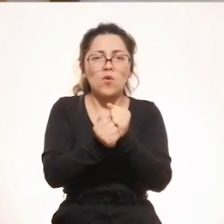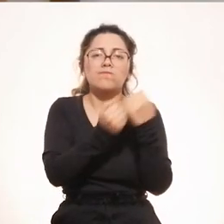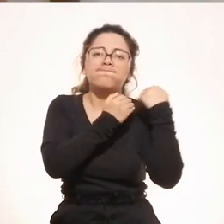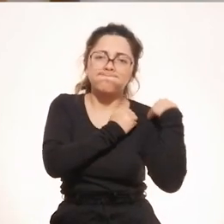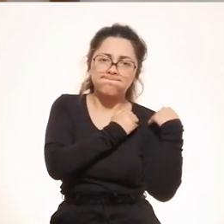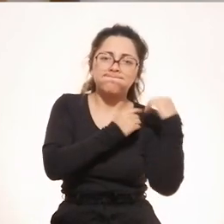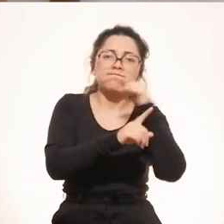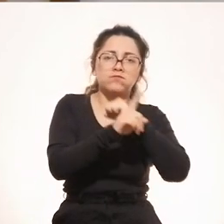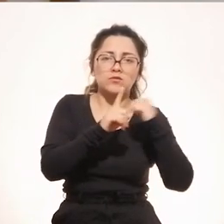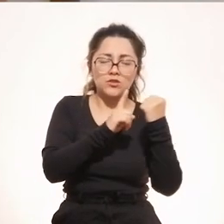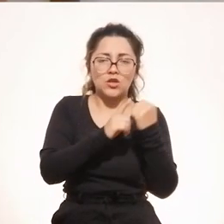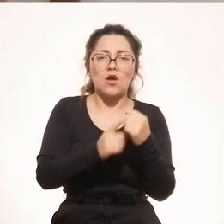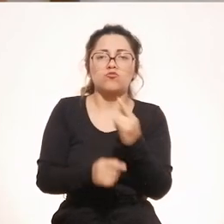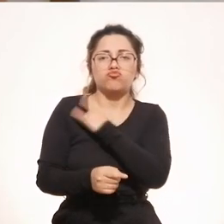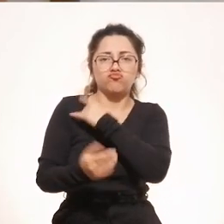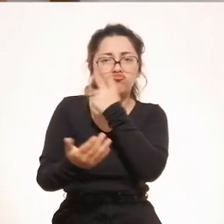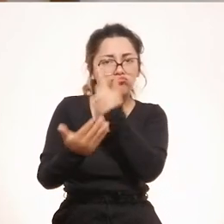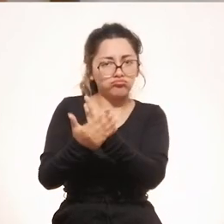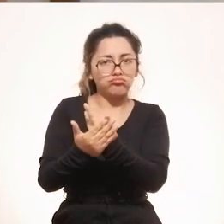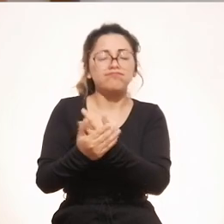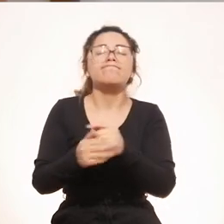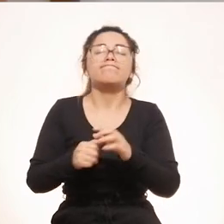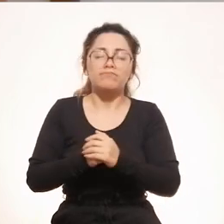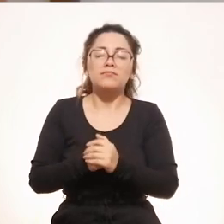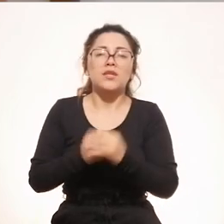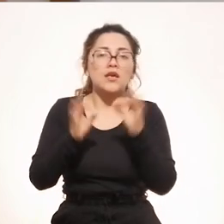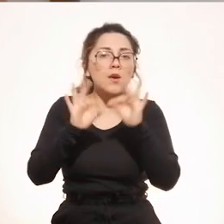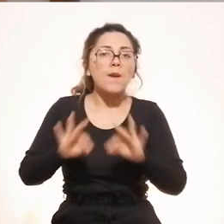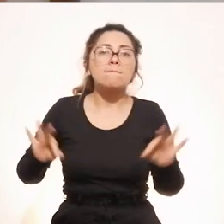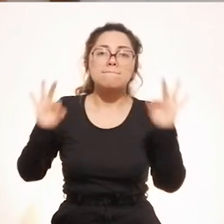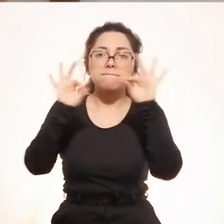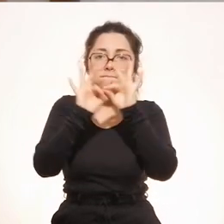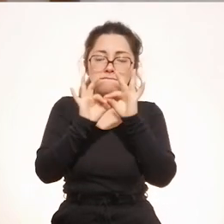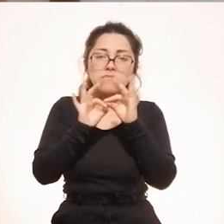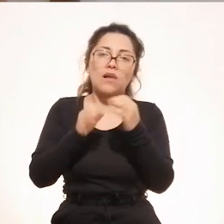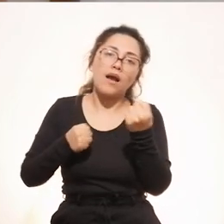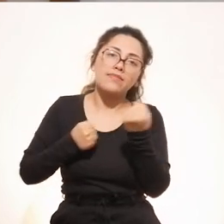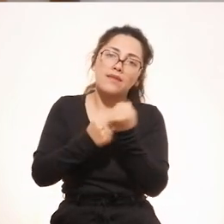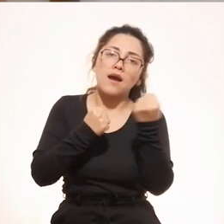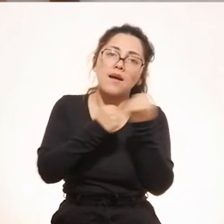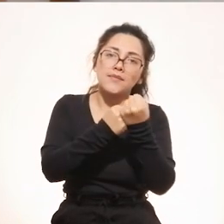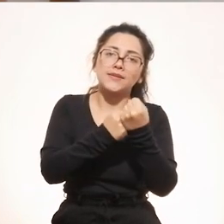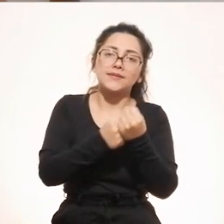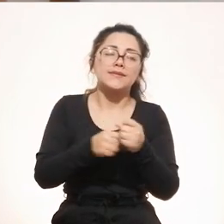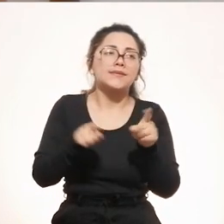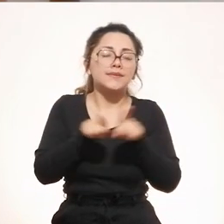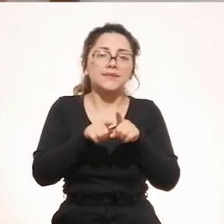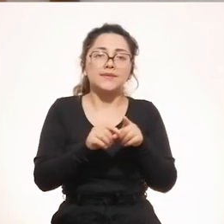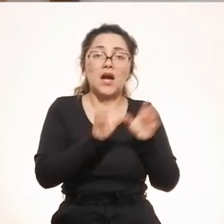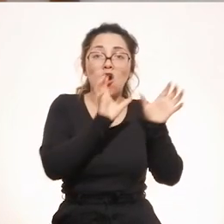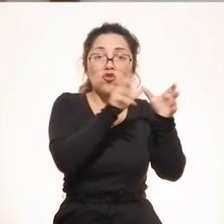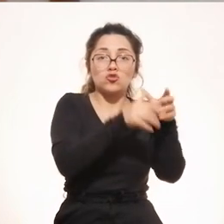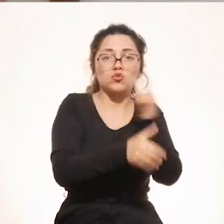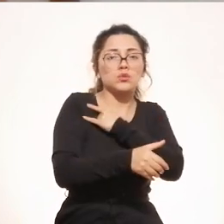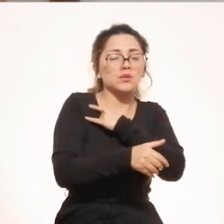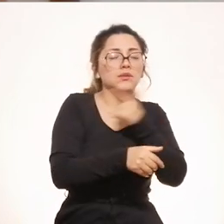compromiso de responsabilidad social que está asumiendo UNSA, y creo que es un paso importante que ha